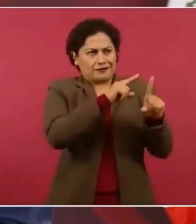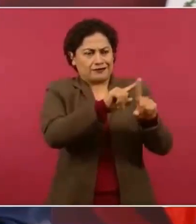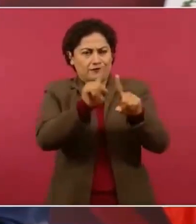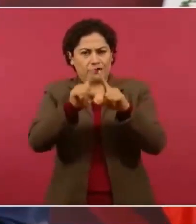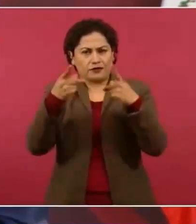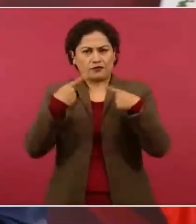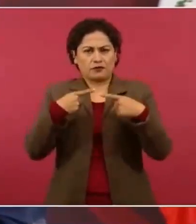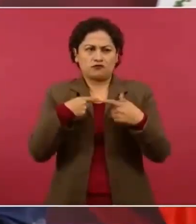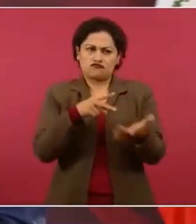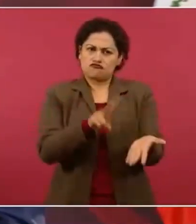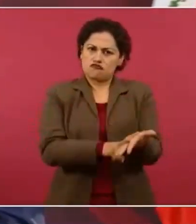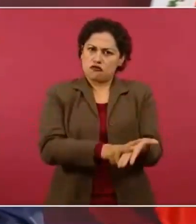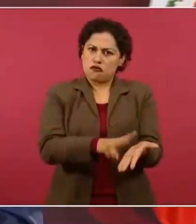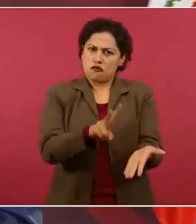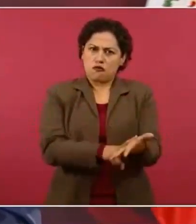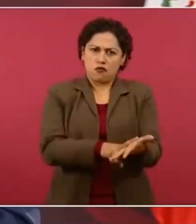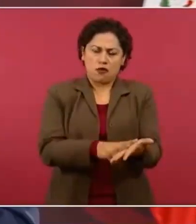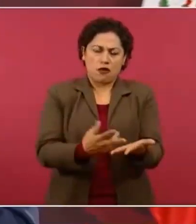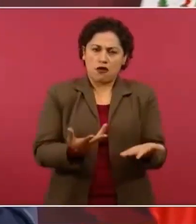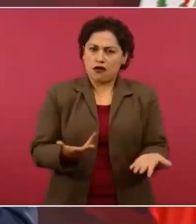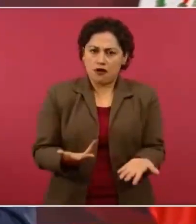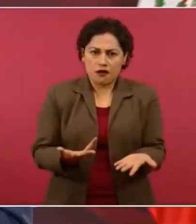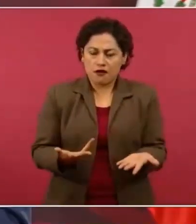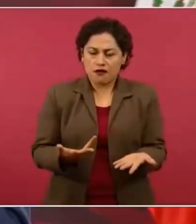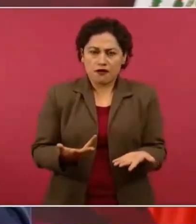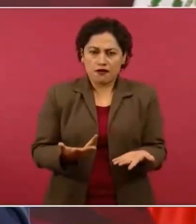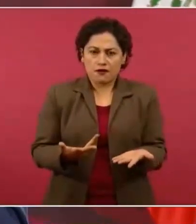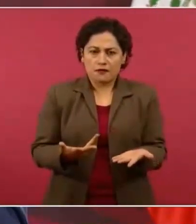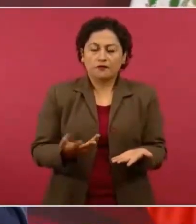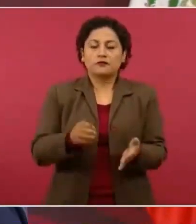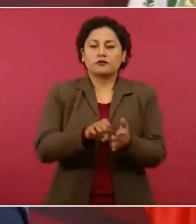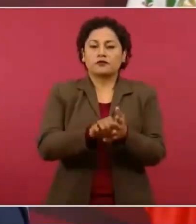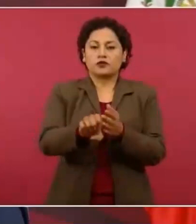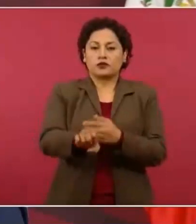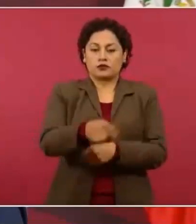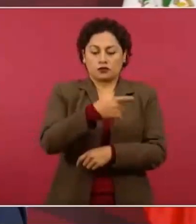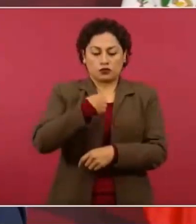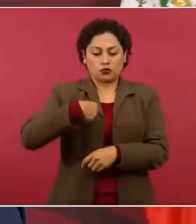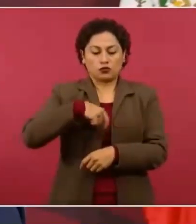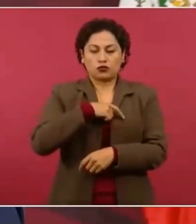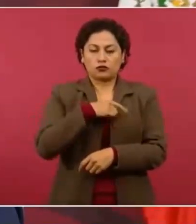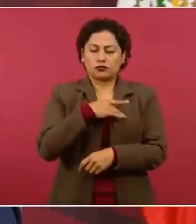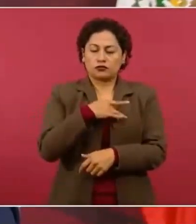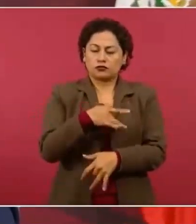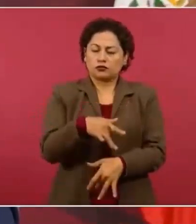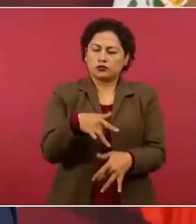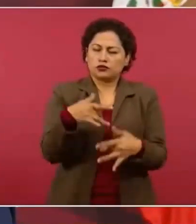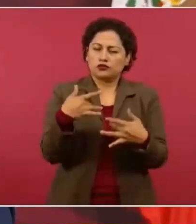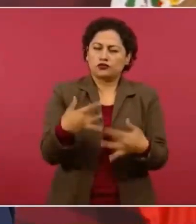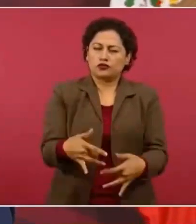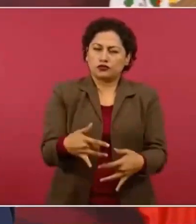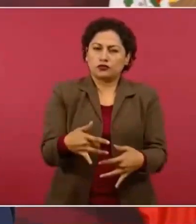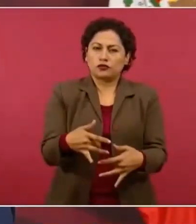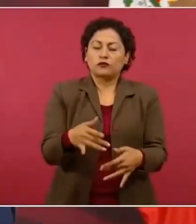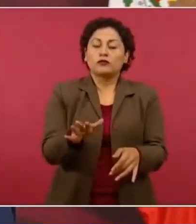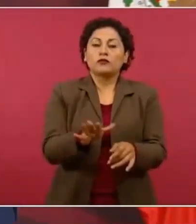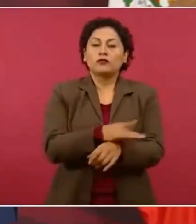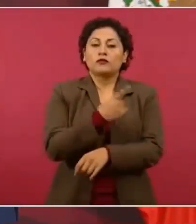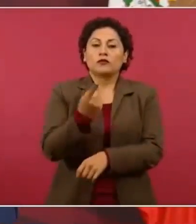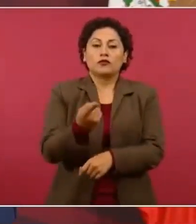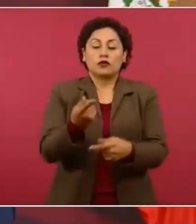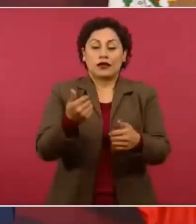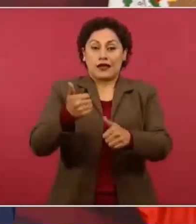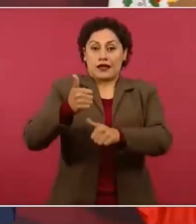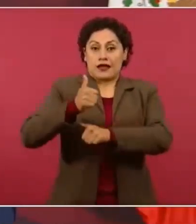Nos dolió mucho el que, en cumplimiento de su deber, diez elementos del Ejército,